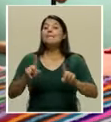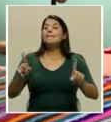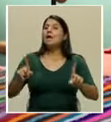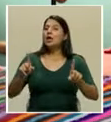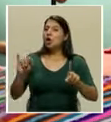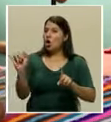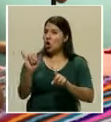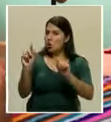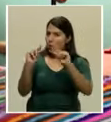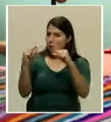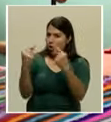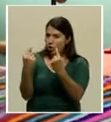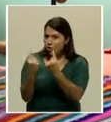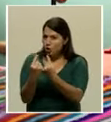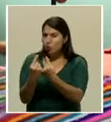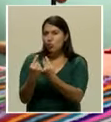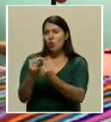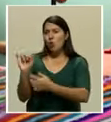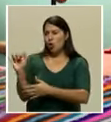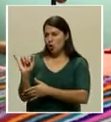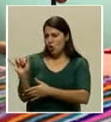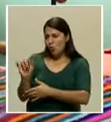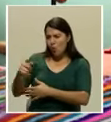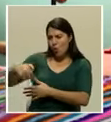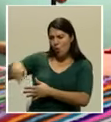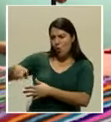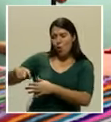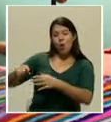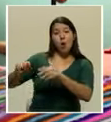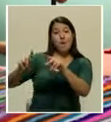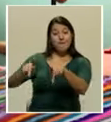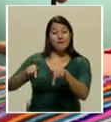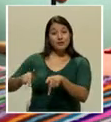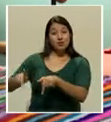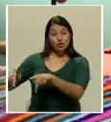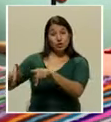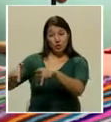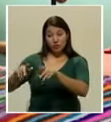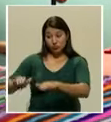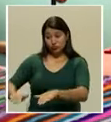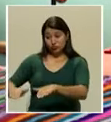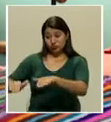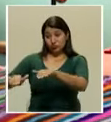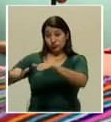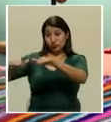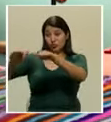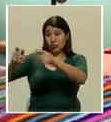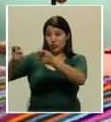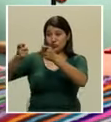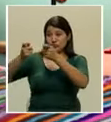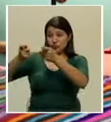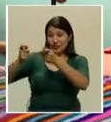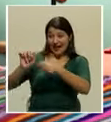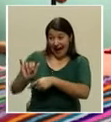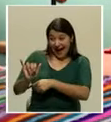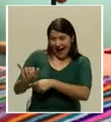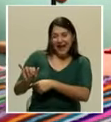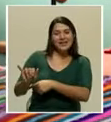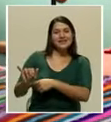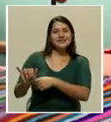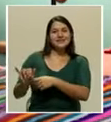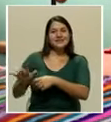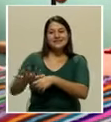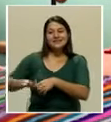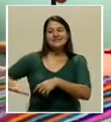como grupo, como generaciones de personas criadas y creadas en ese ambiente libérrimo,